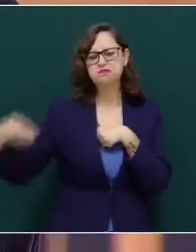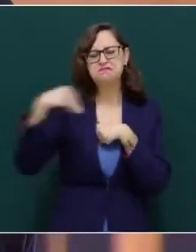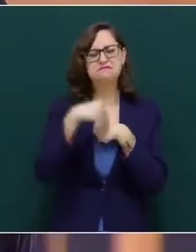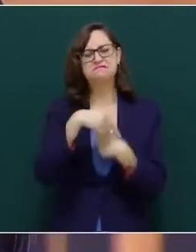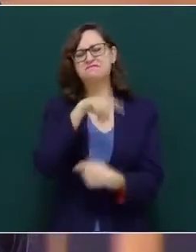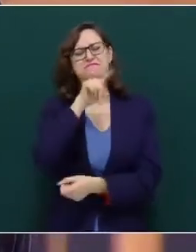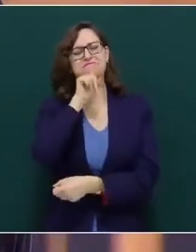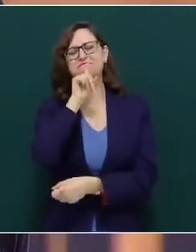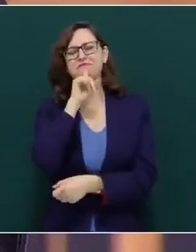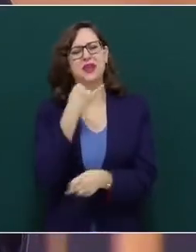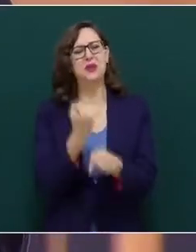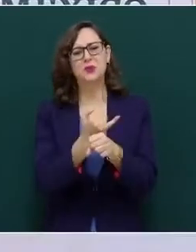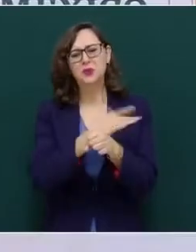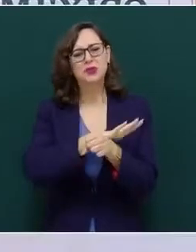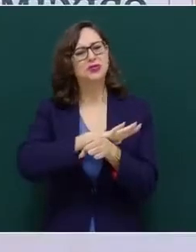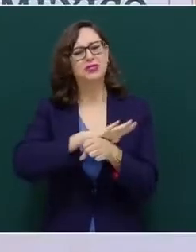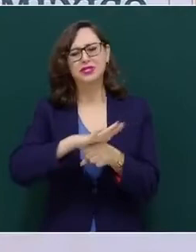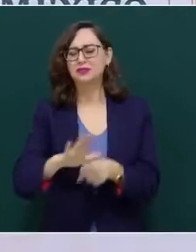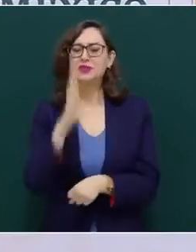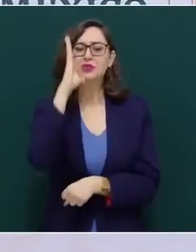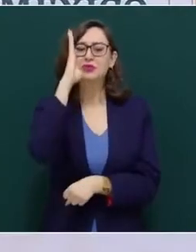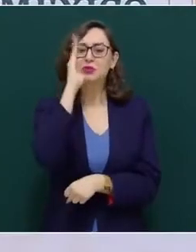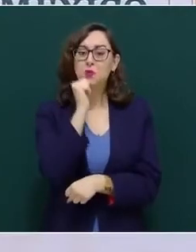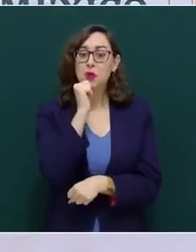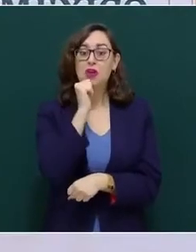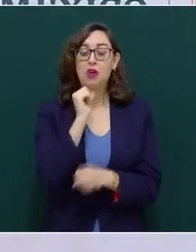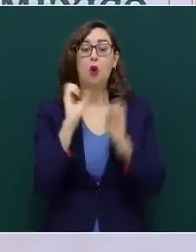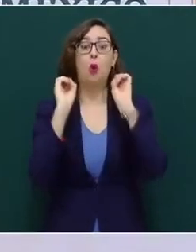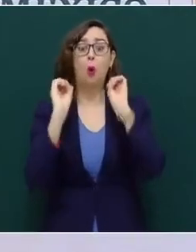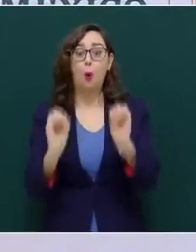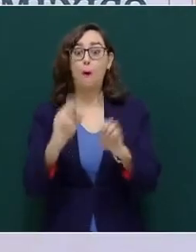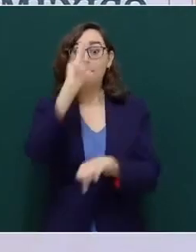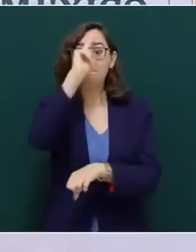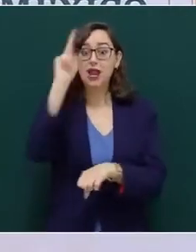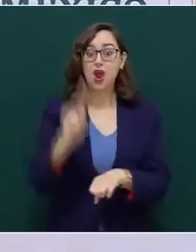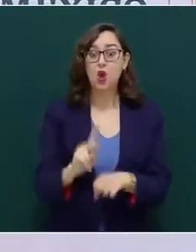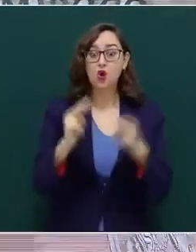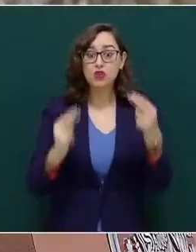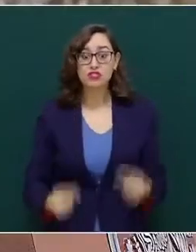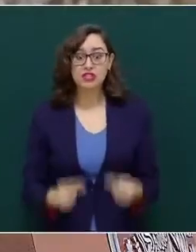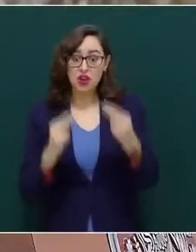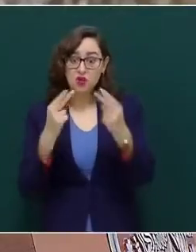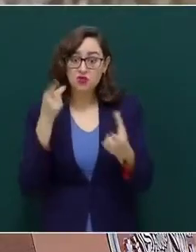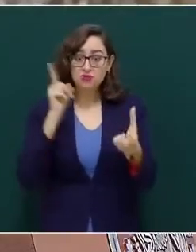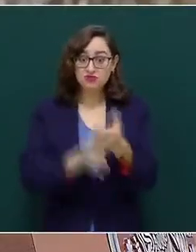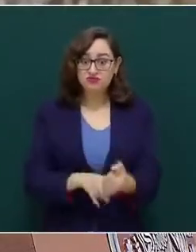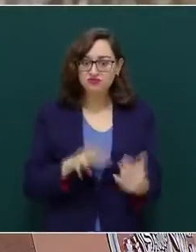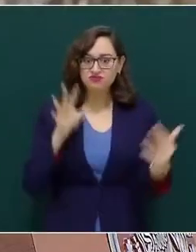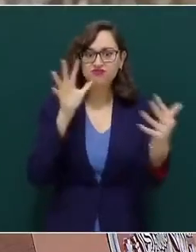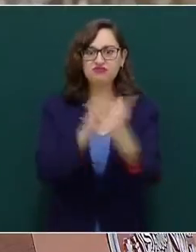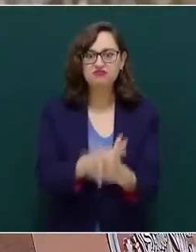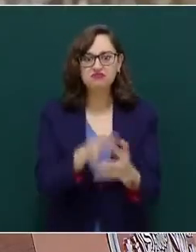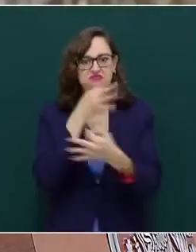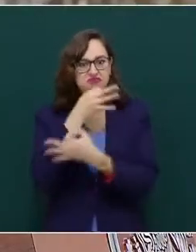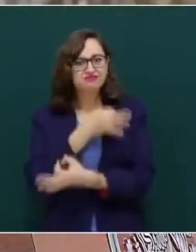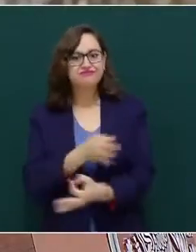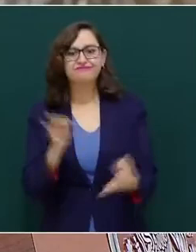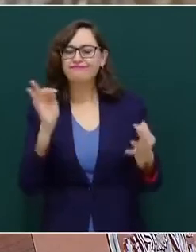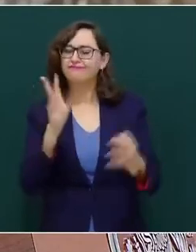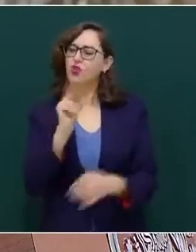menos debemos declarar la guerra comercial a nadie. Pienso que lo mejor es ser